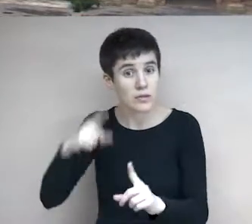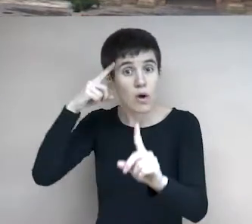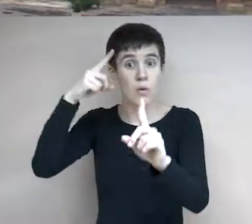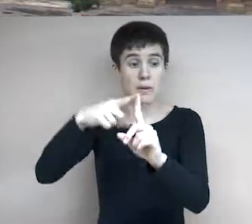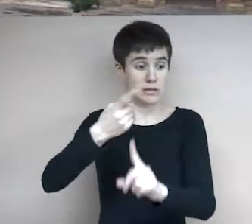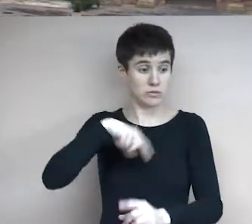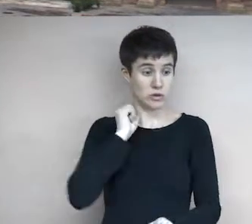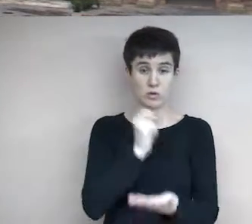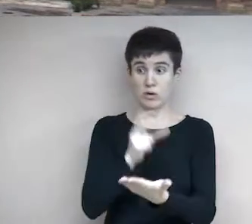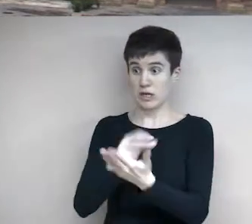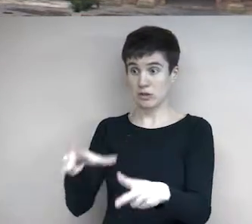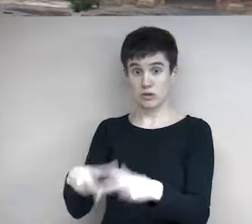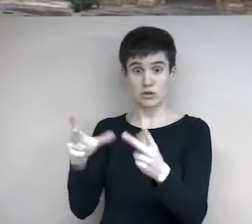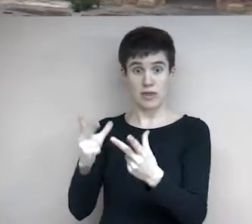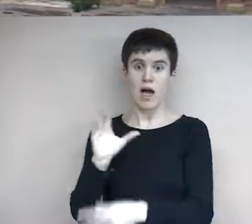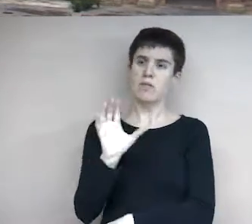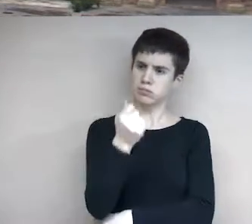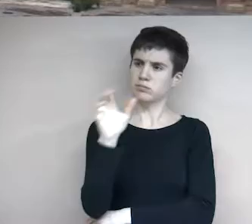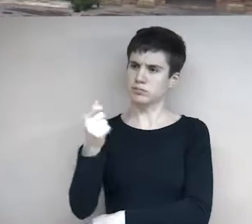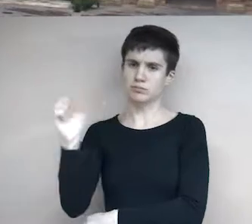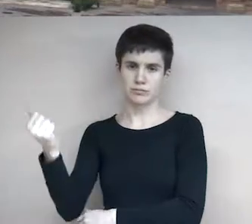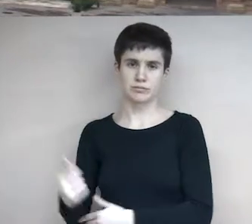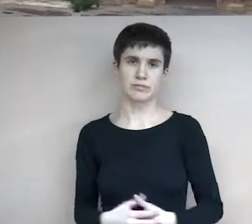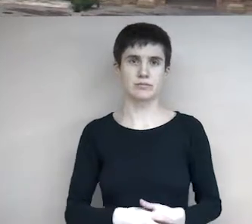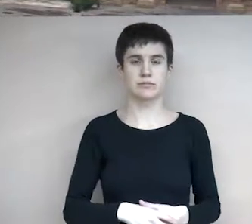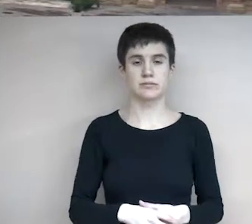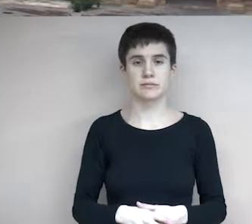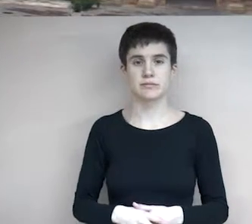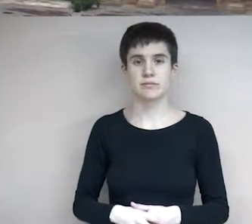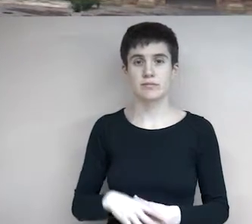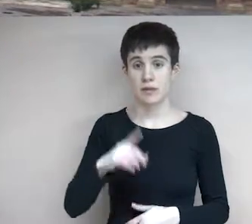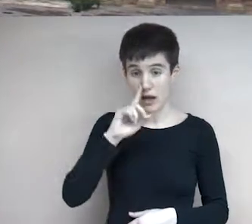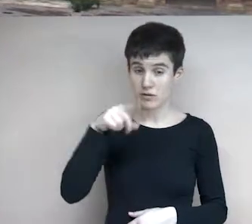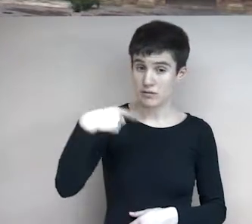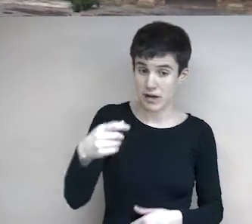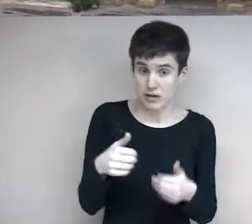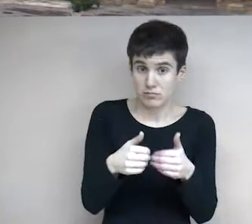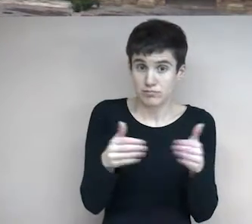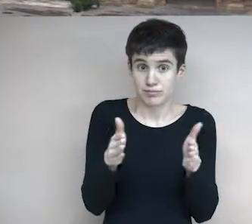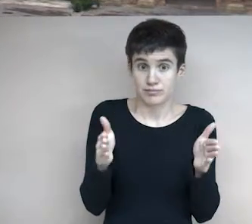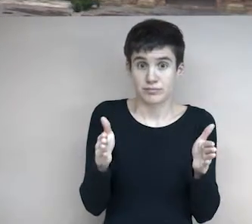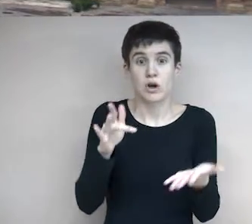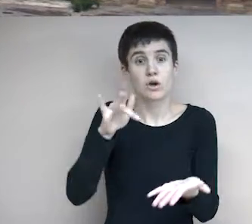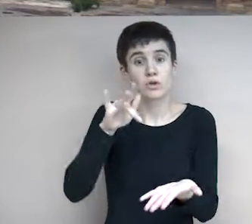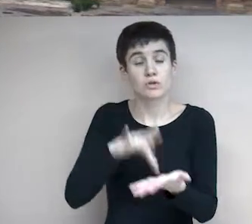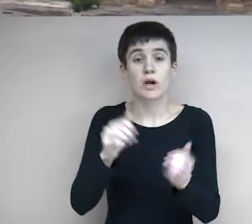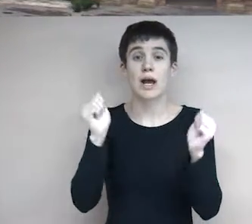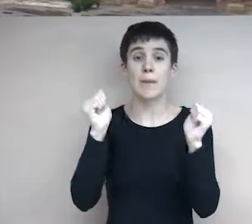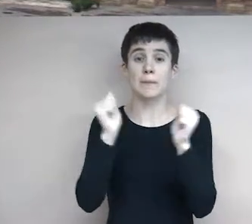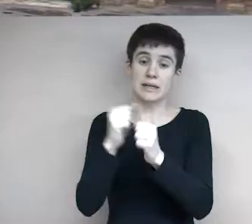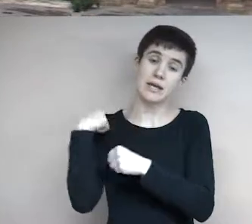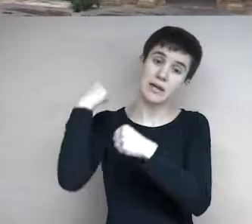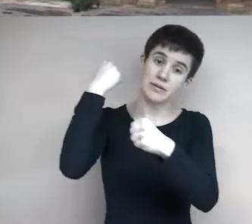los retos de comunidad que nos plantea el futuro. El año que comienza se cumplirá el